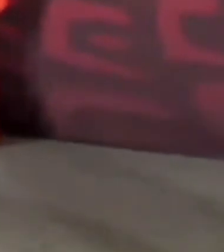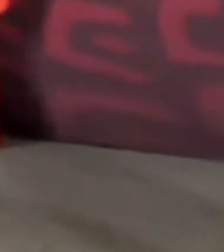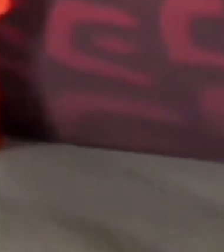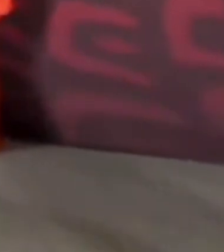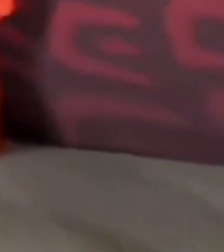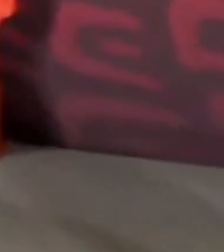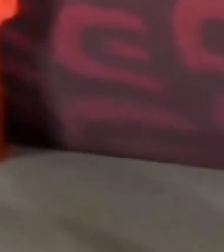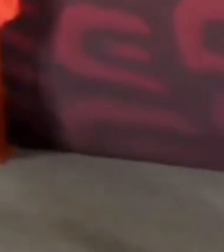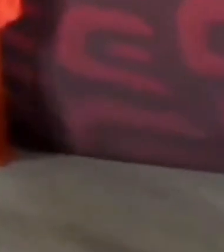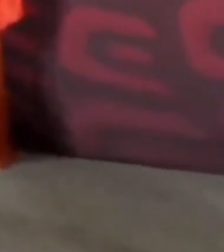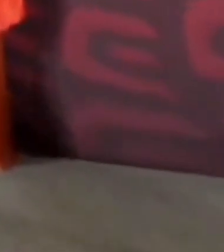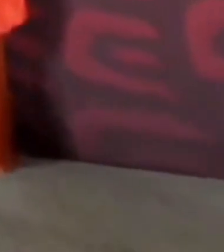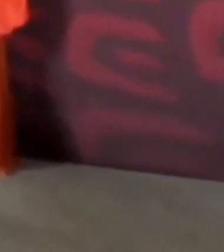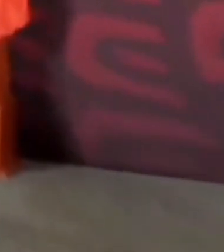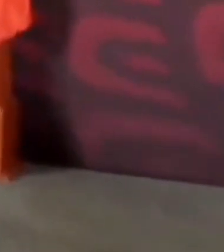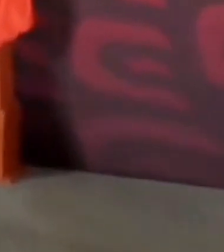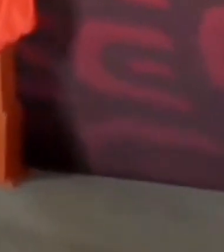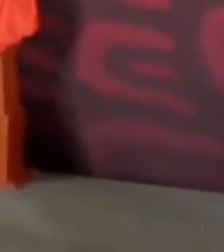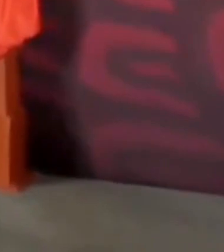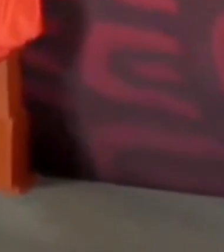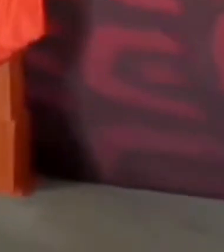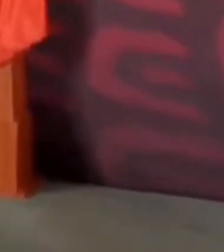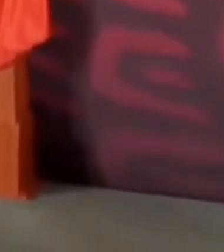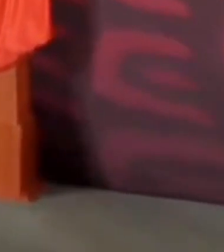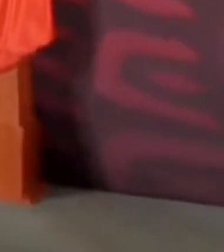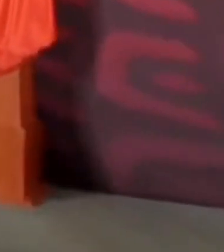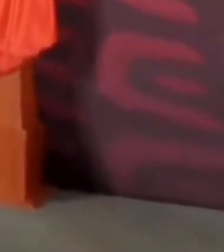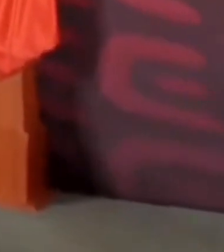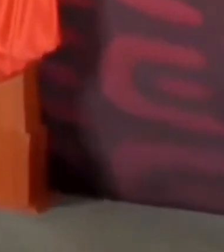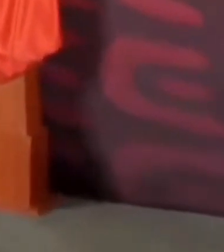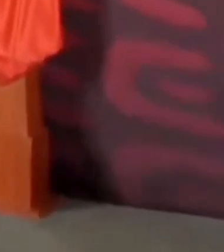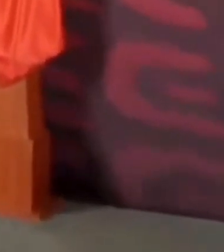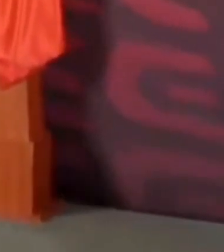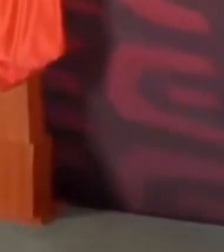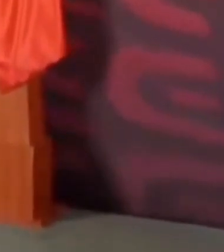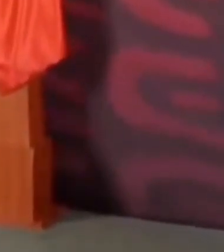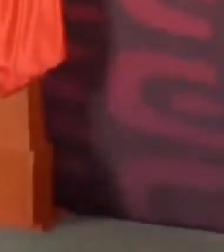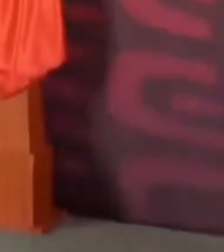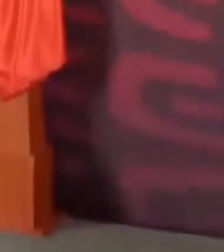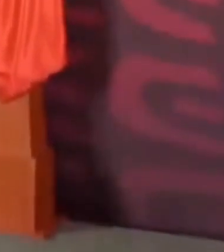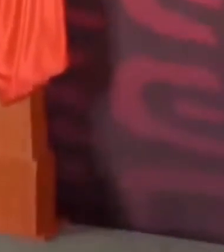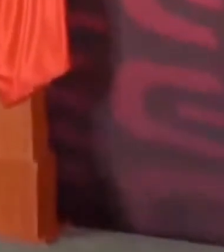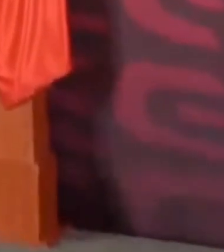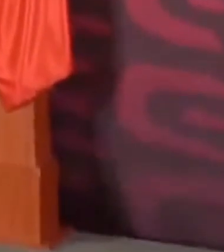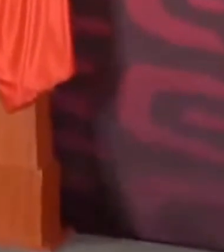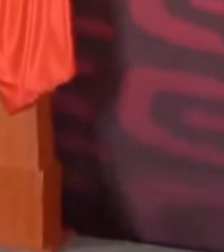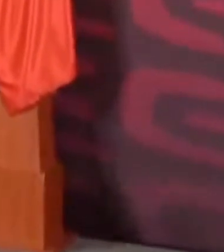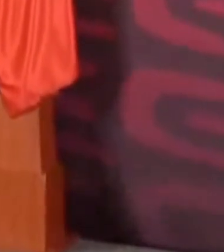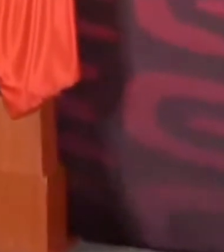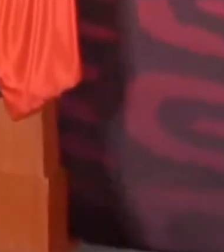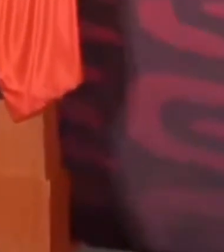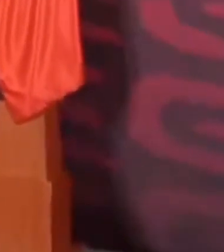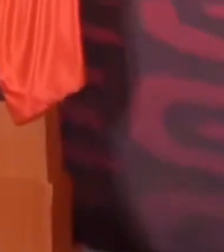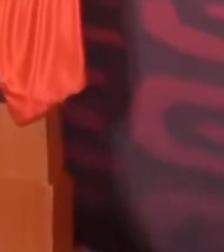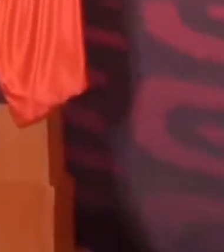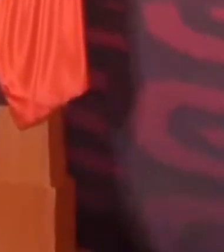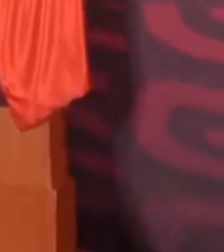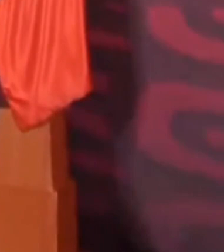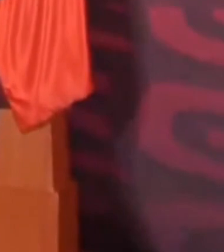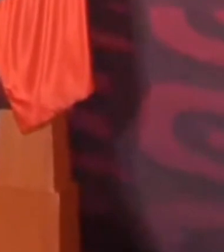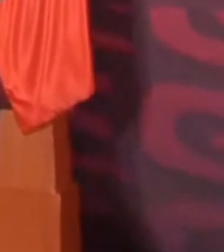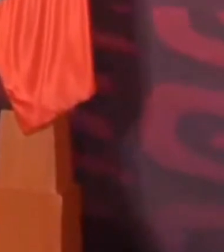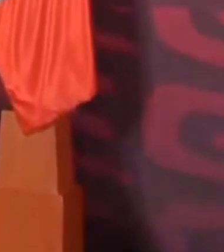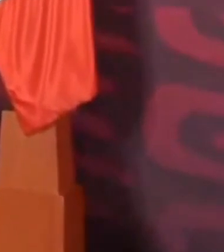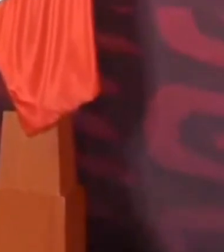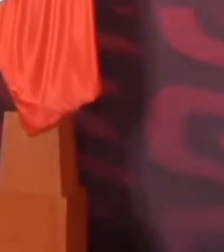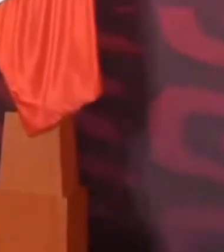Bueno, pues el día de hoy queremos exponerles sobre